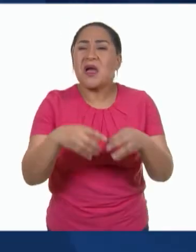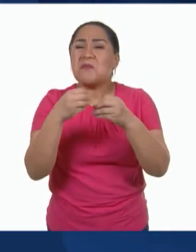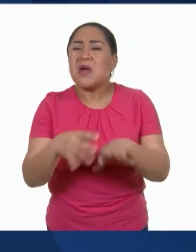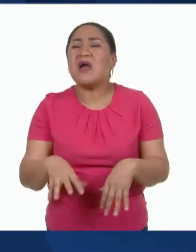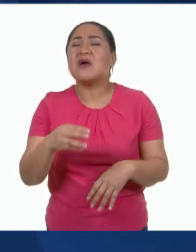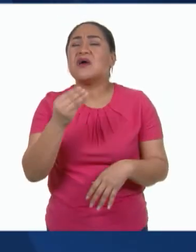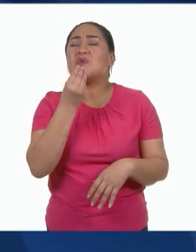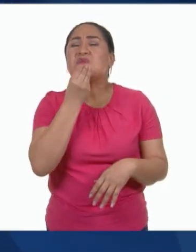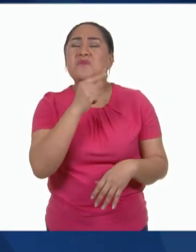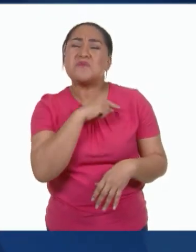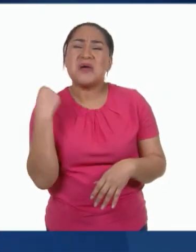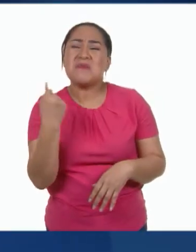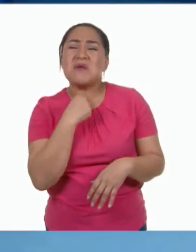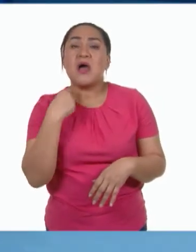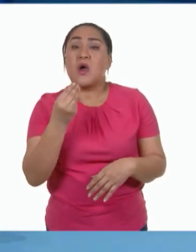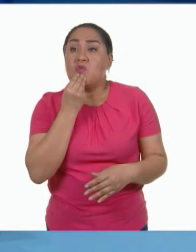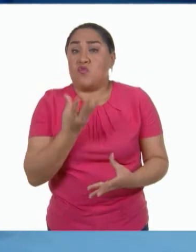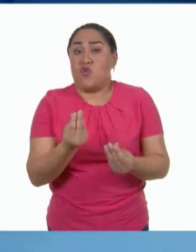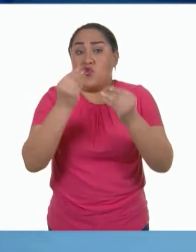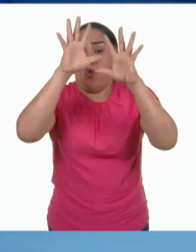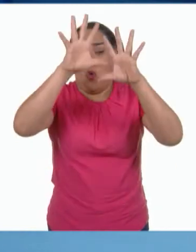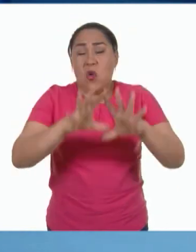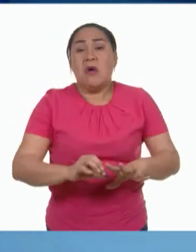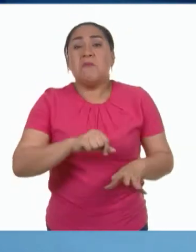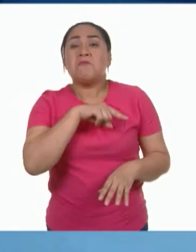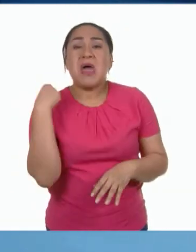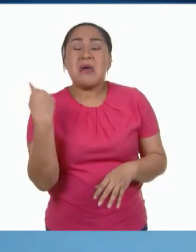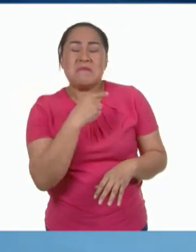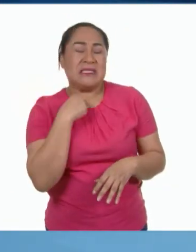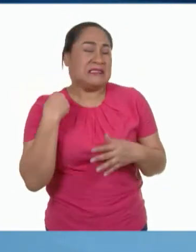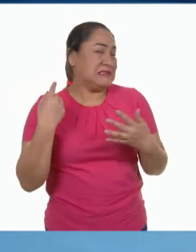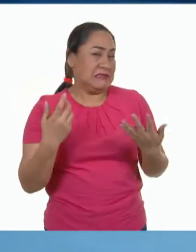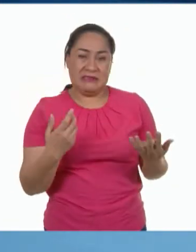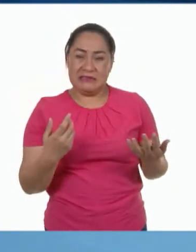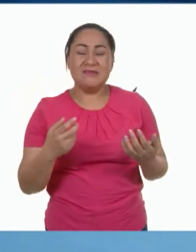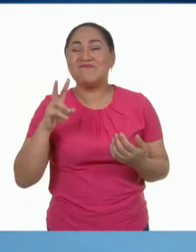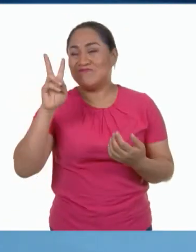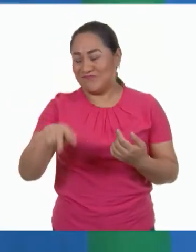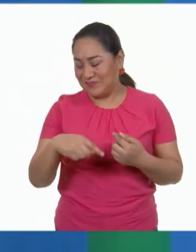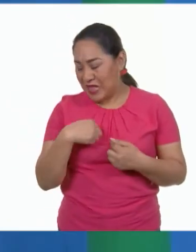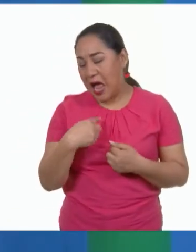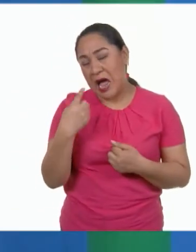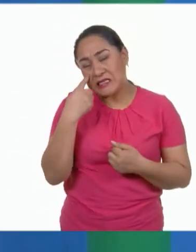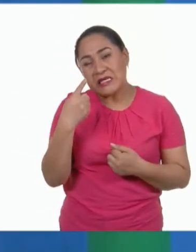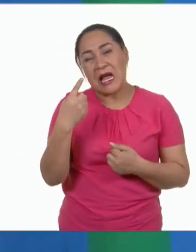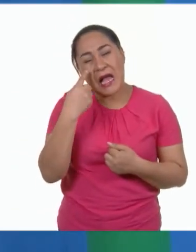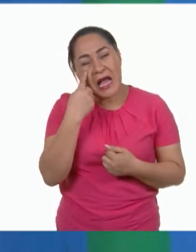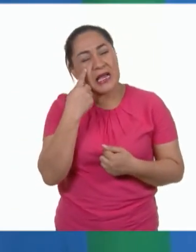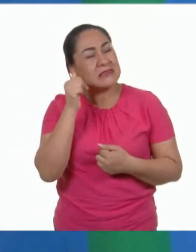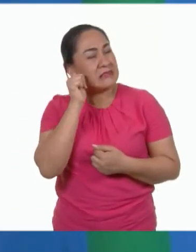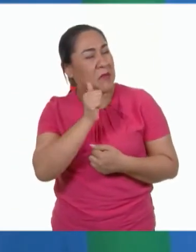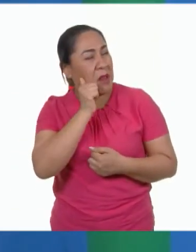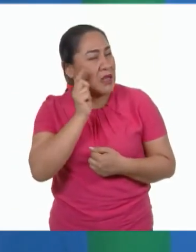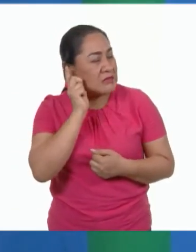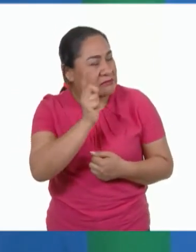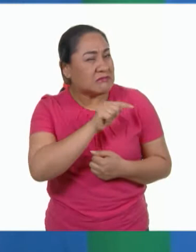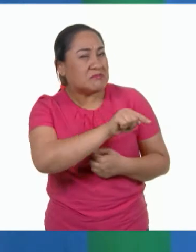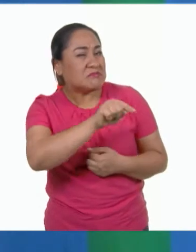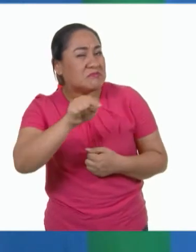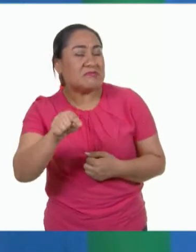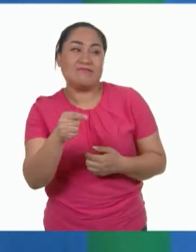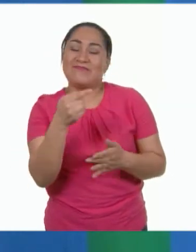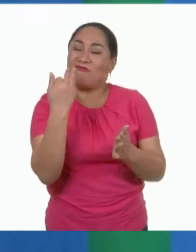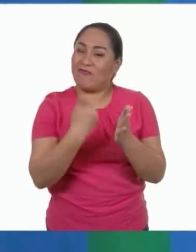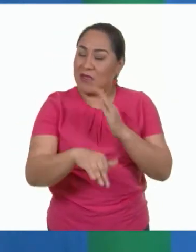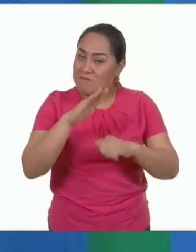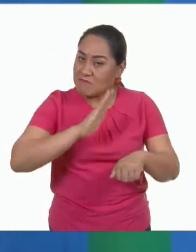por comprar de más. Eso la verdad es que me pasa muy seguido. Claro María, eso es muy común porque no hemos